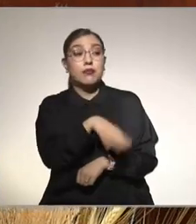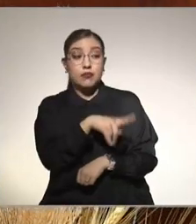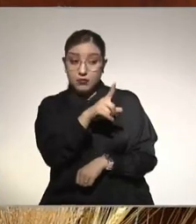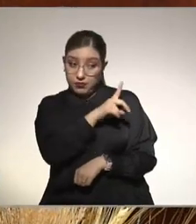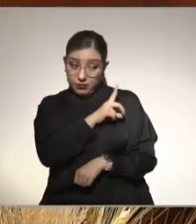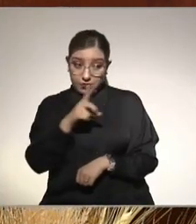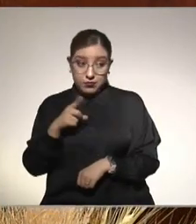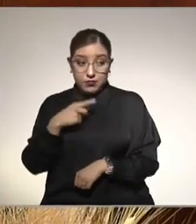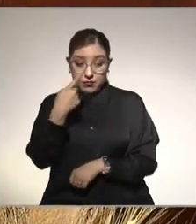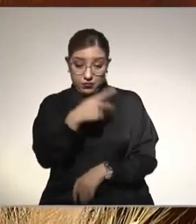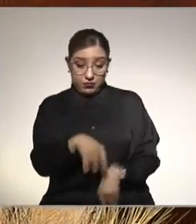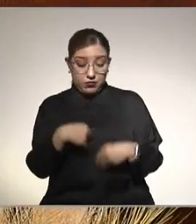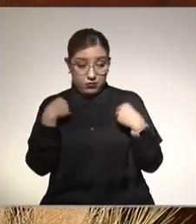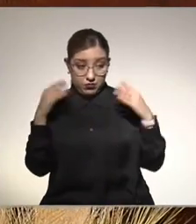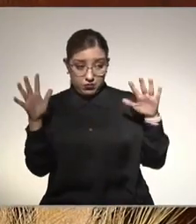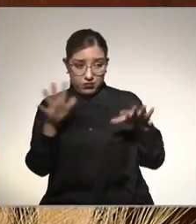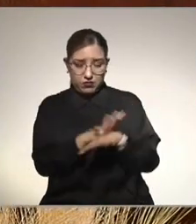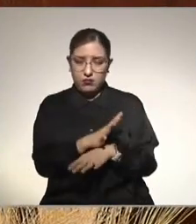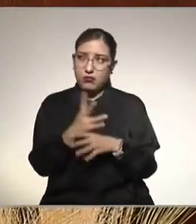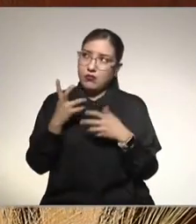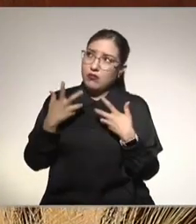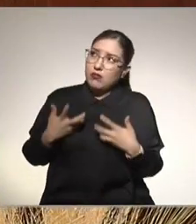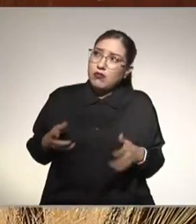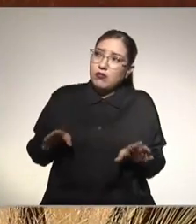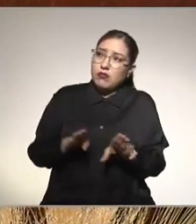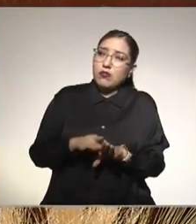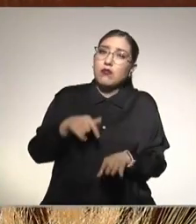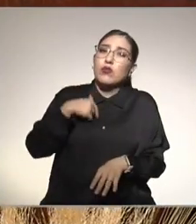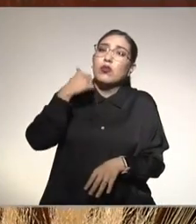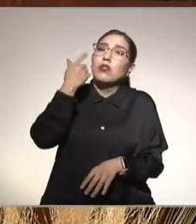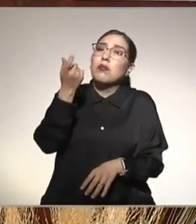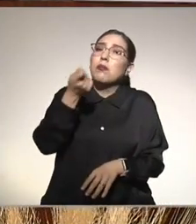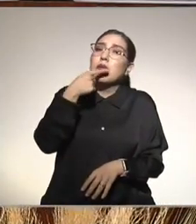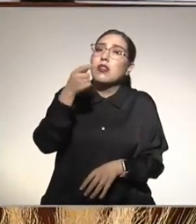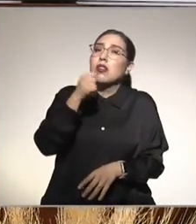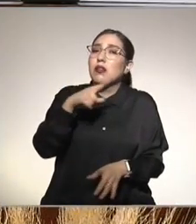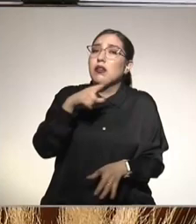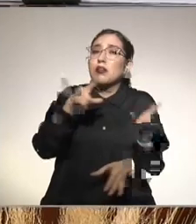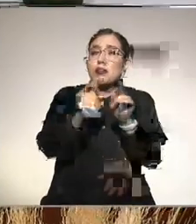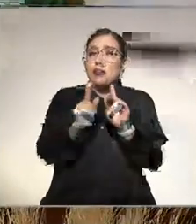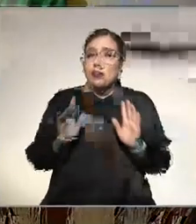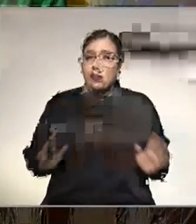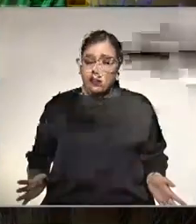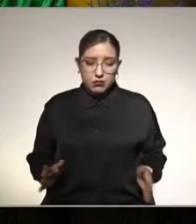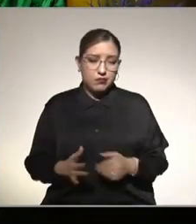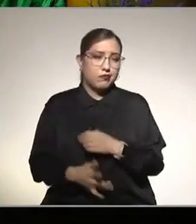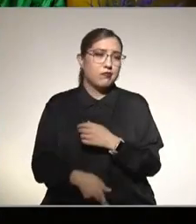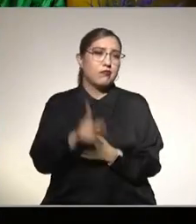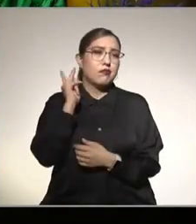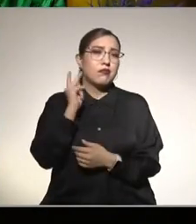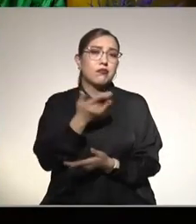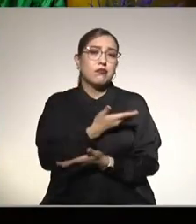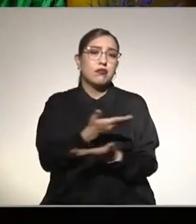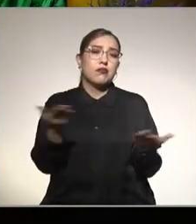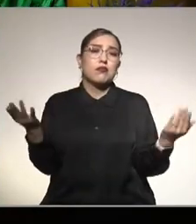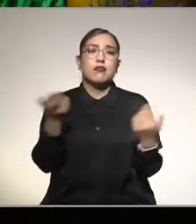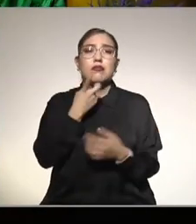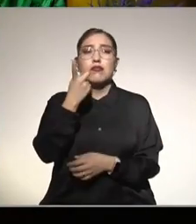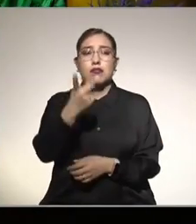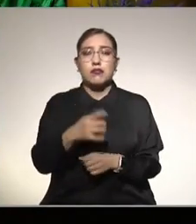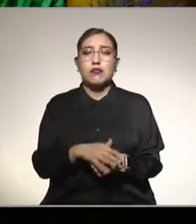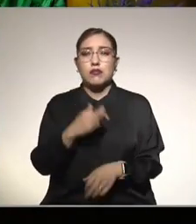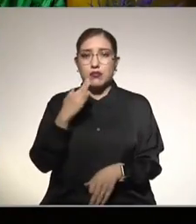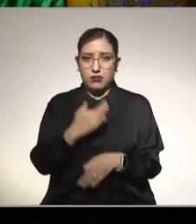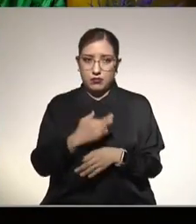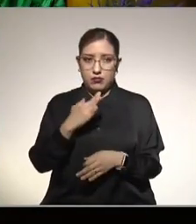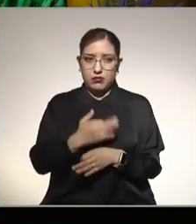cambiar tu estilo de vida normalmente el paciente está esperando que le des una medicina mágica y se elimine qué le podemos decir al público y me gustaría que